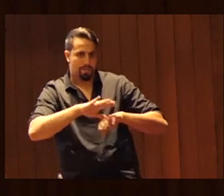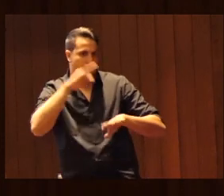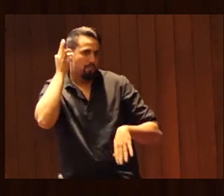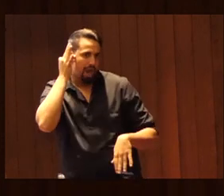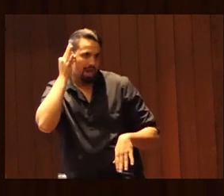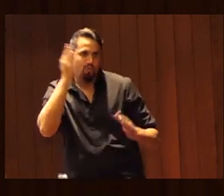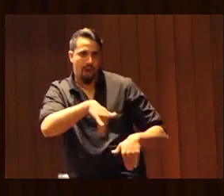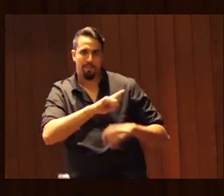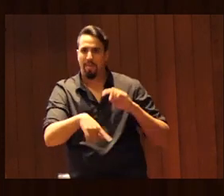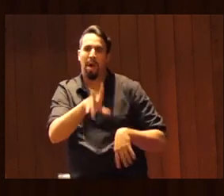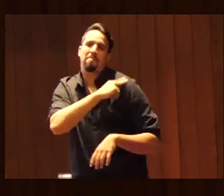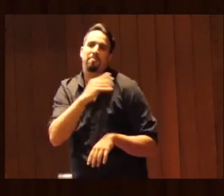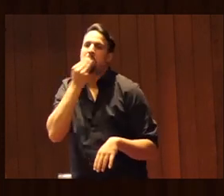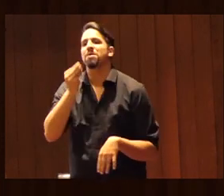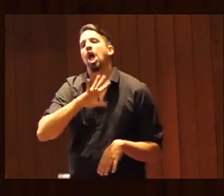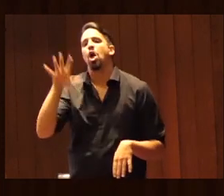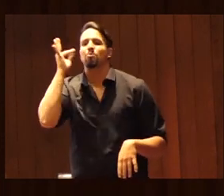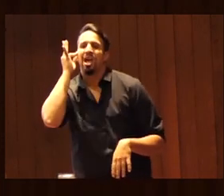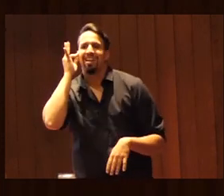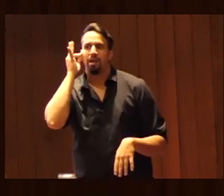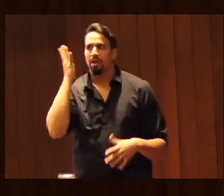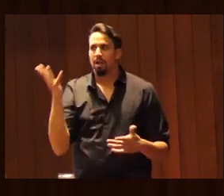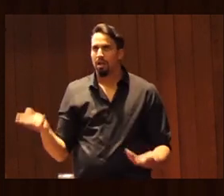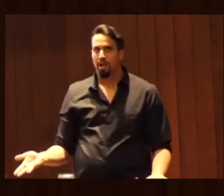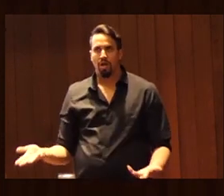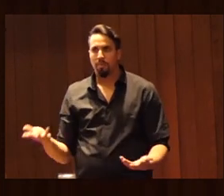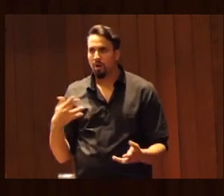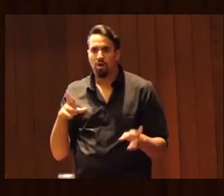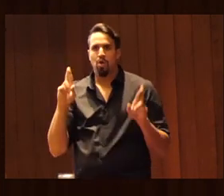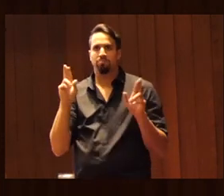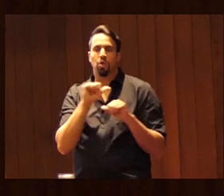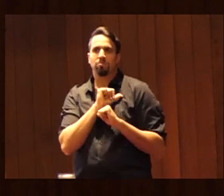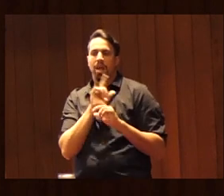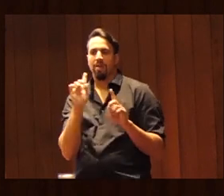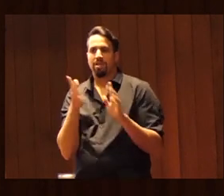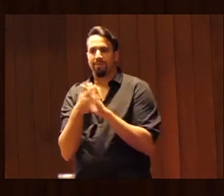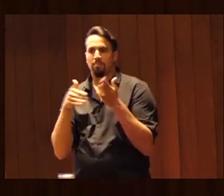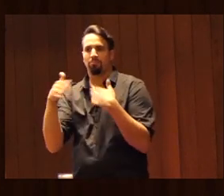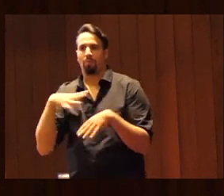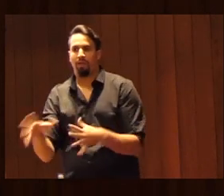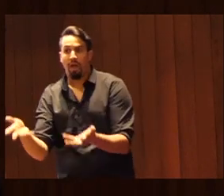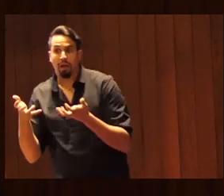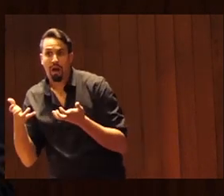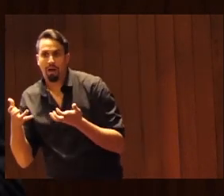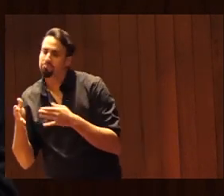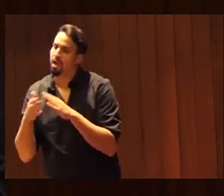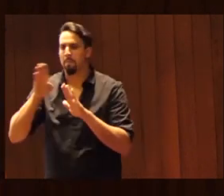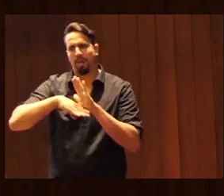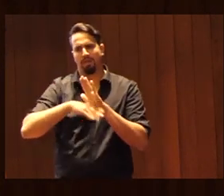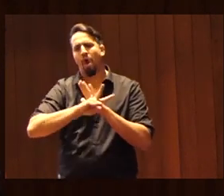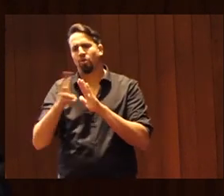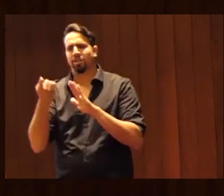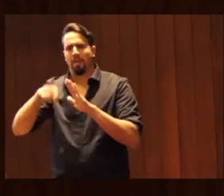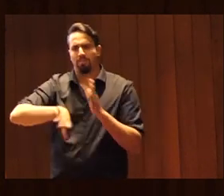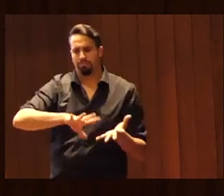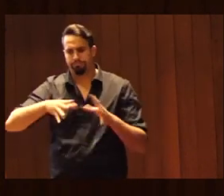mejor mujer. Significa que no esperaban que la mujer, o no se espera que ella puede ganar, aparte de otras medidas que se están adoptando, por